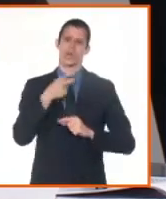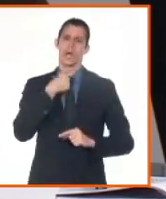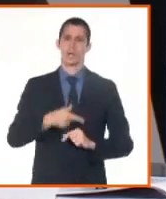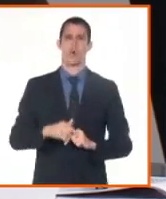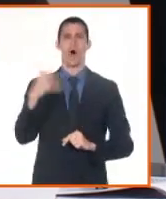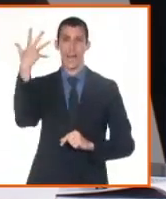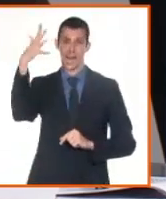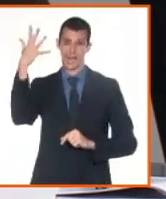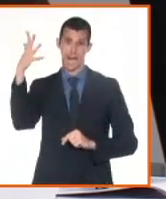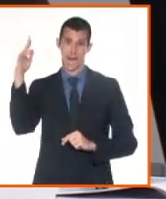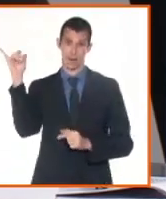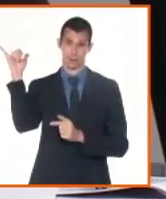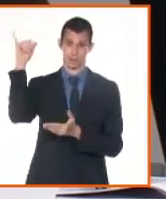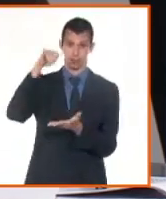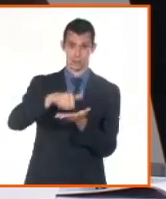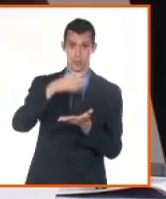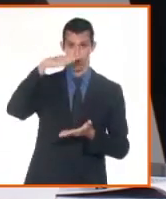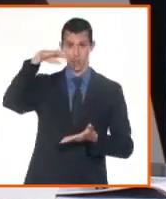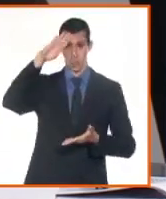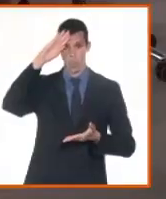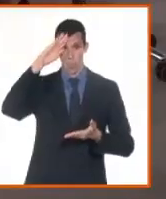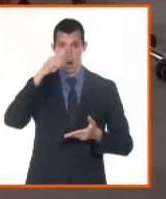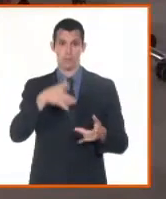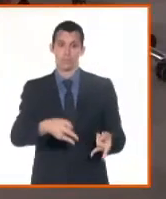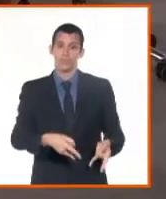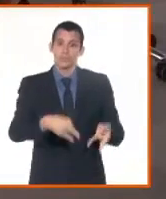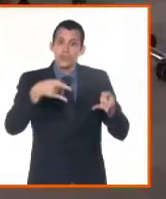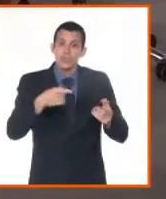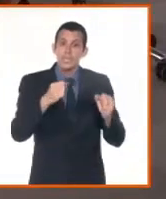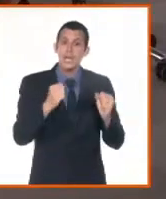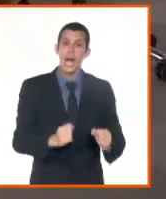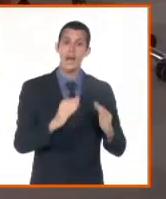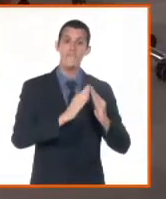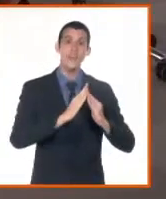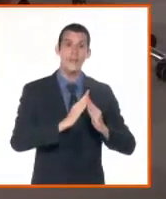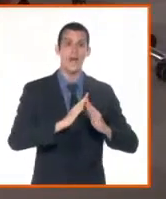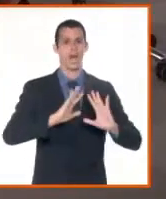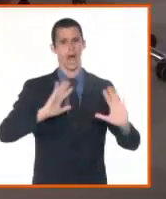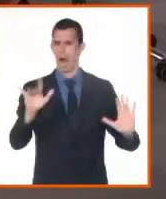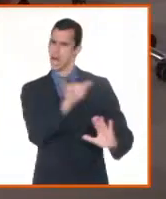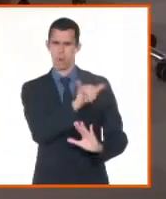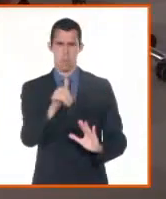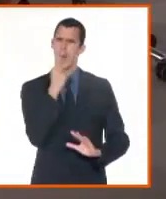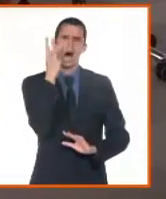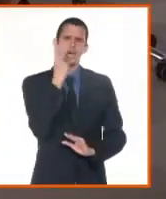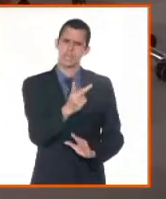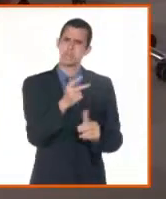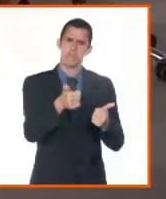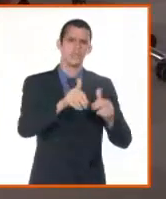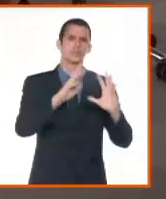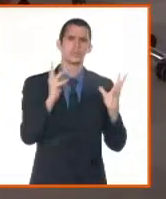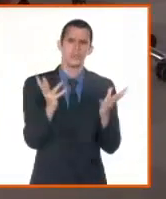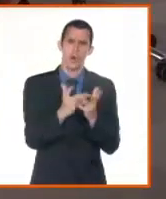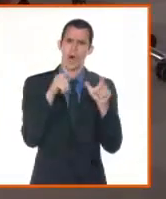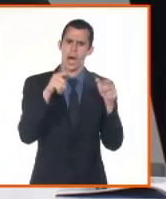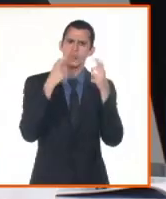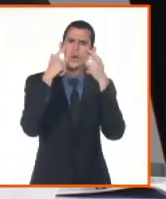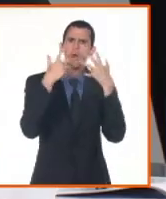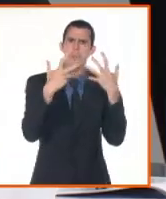estaban practicando sus inscripciones en el registro. ¿Por qué? Porque es importante ese control del ordenamiento